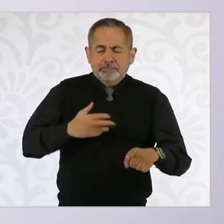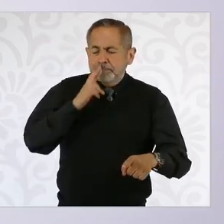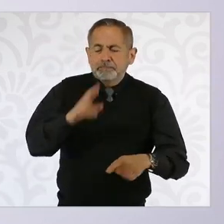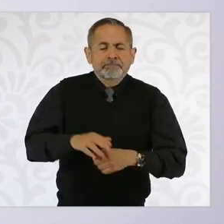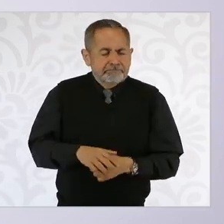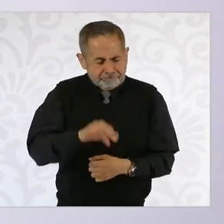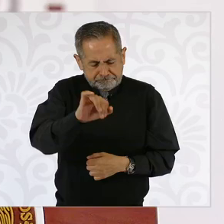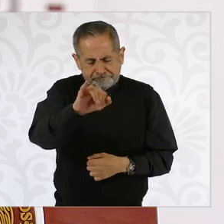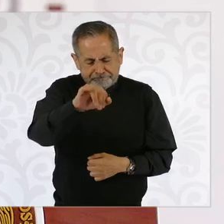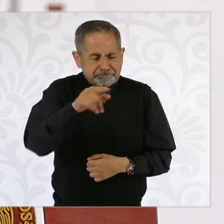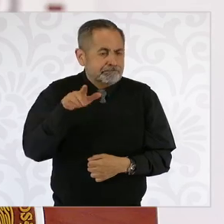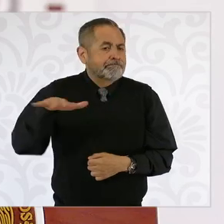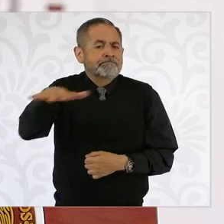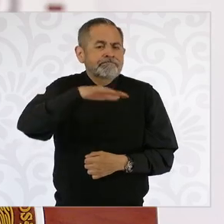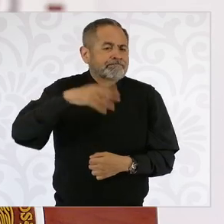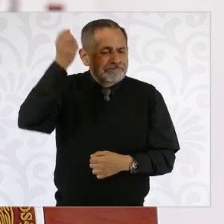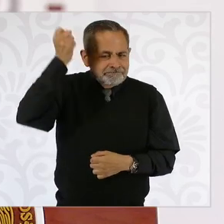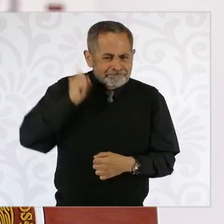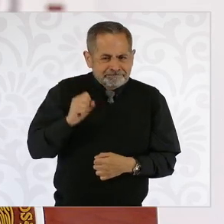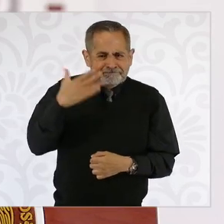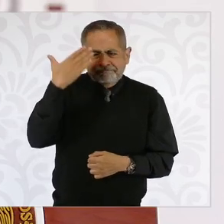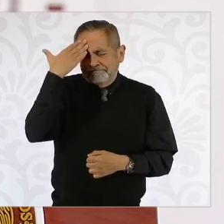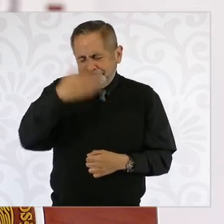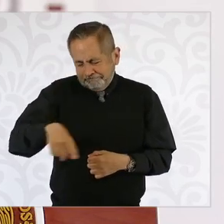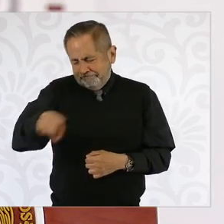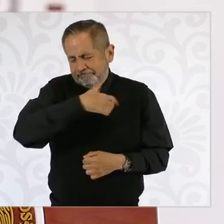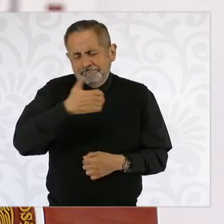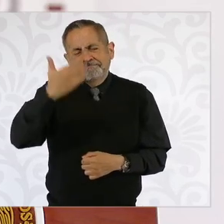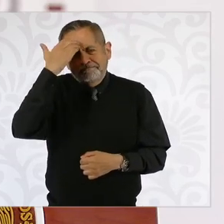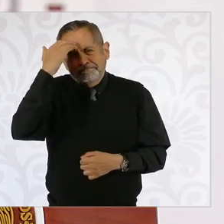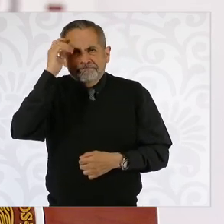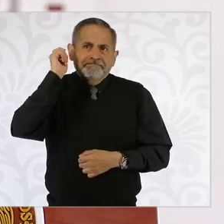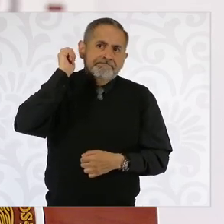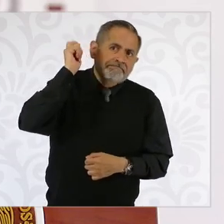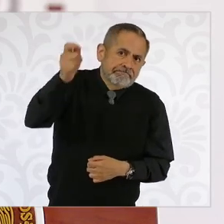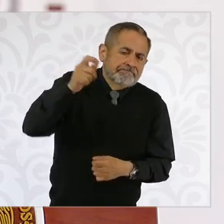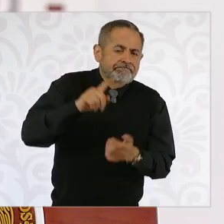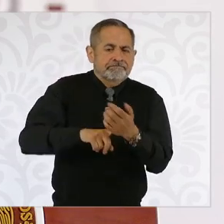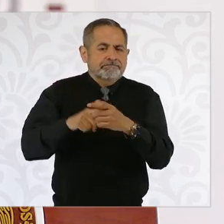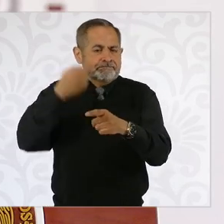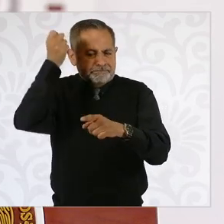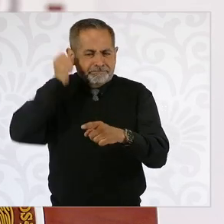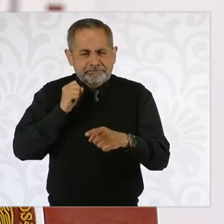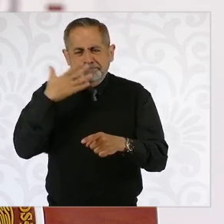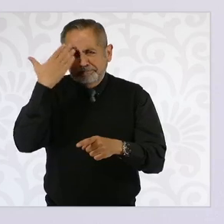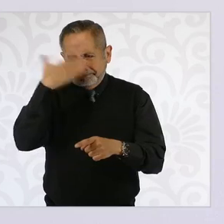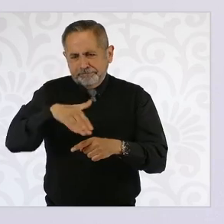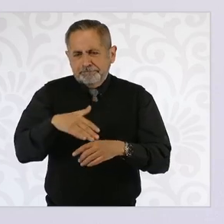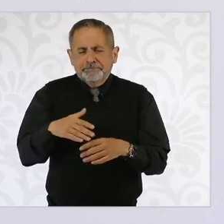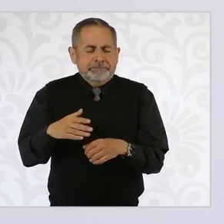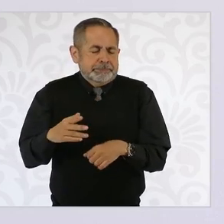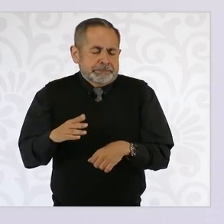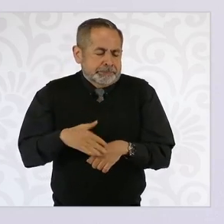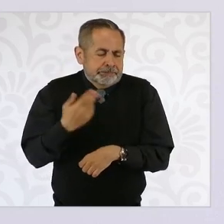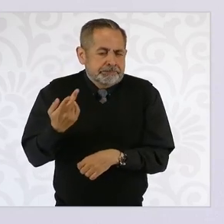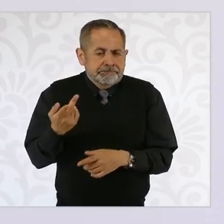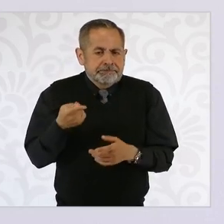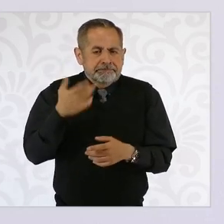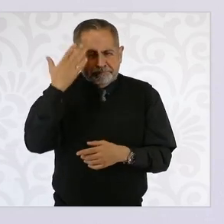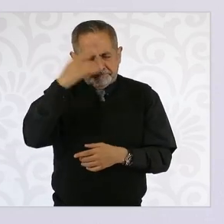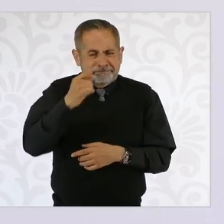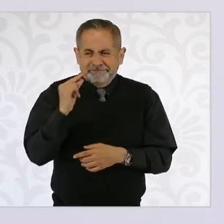una situación especial, ustedes la conocen, producto de esta